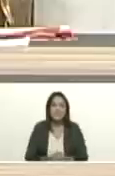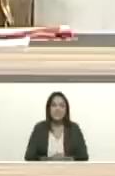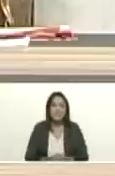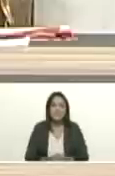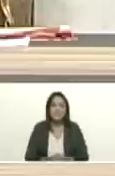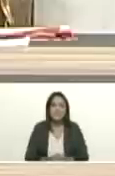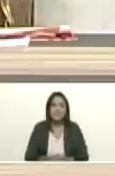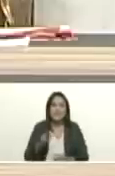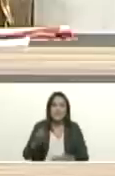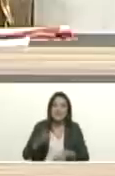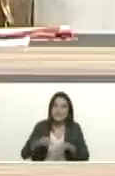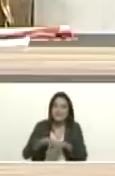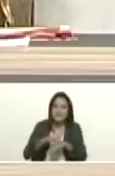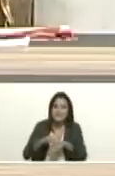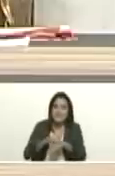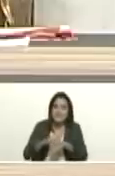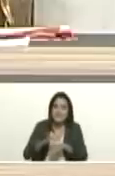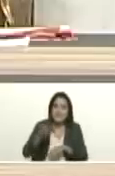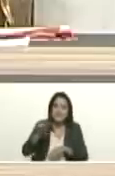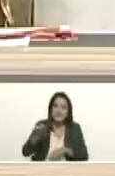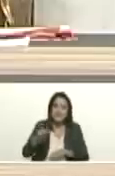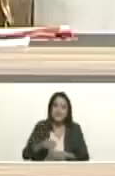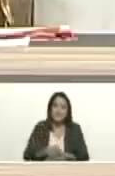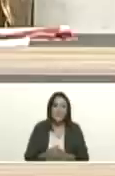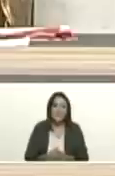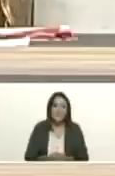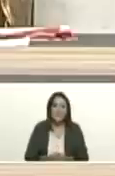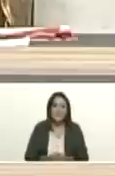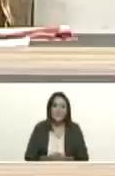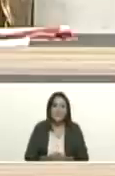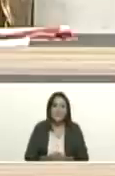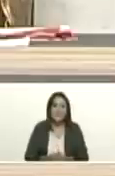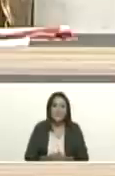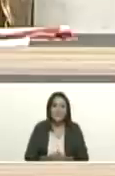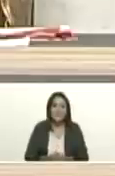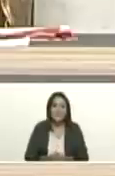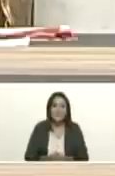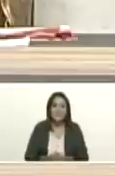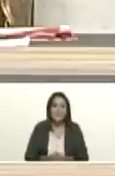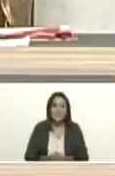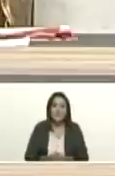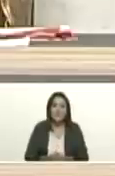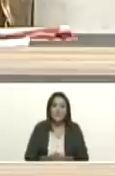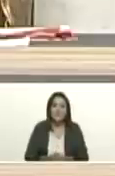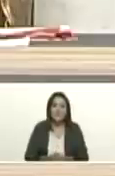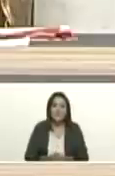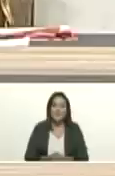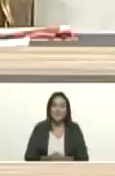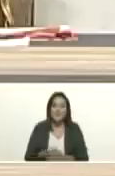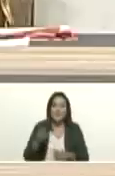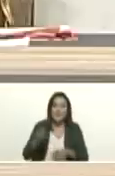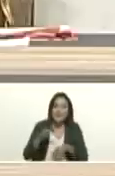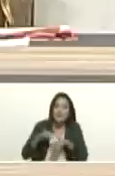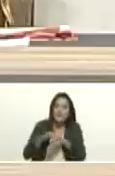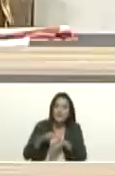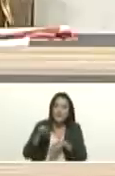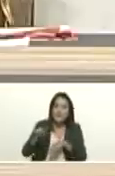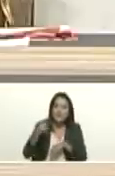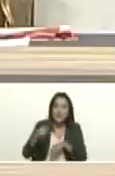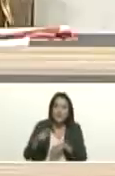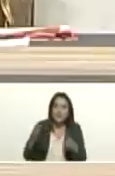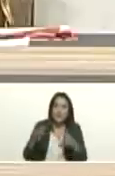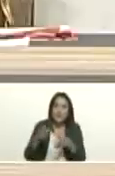Tellería mayor general miliciano allá se encuentra bueno con todo un equipo de trabajo